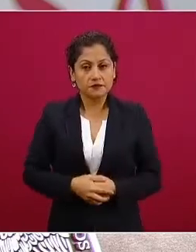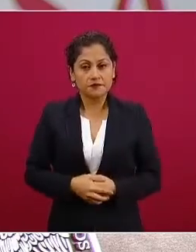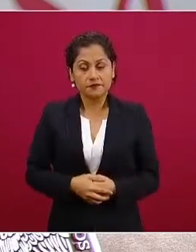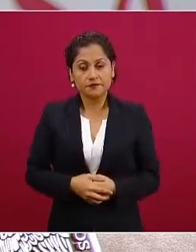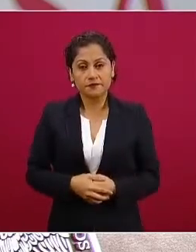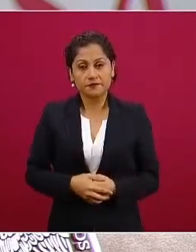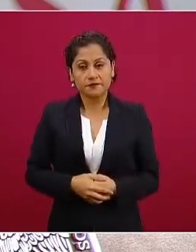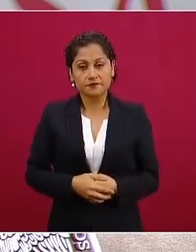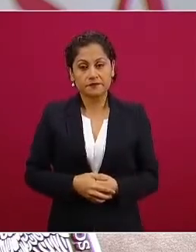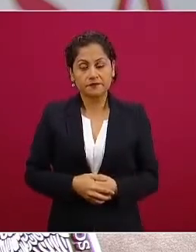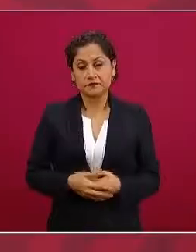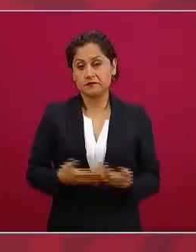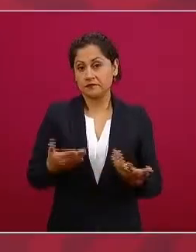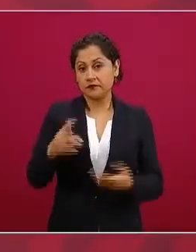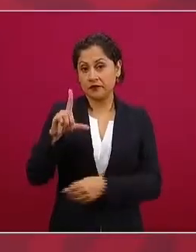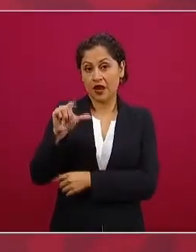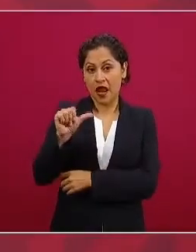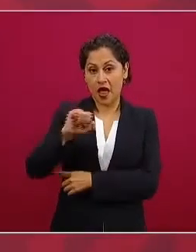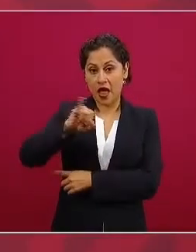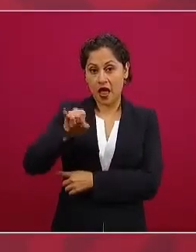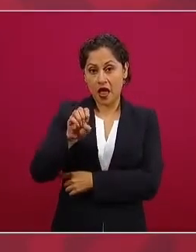la jornada